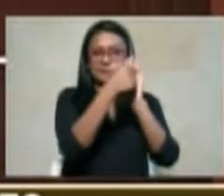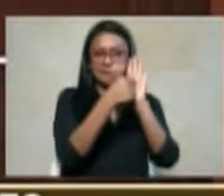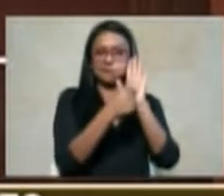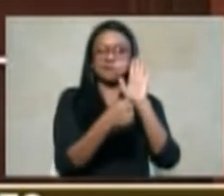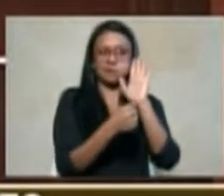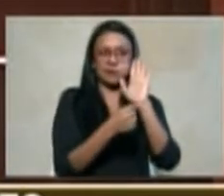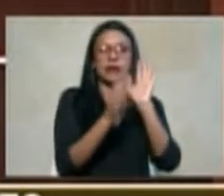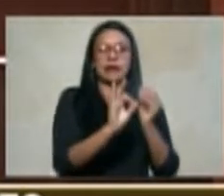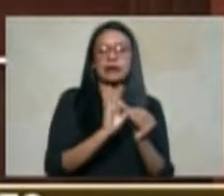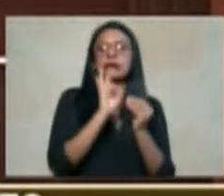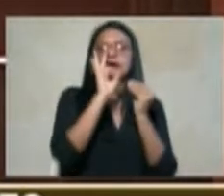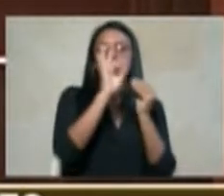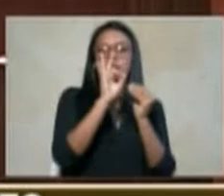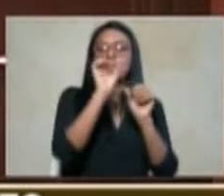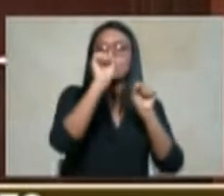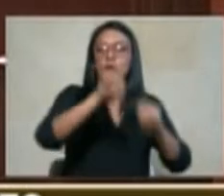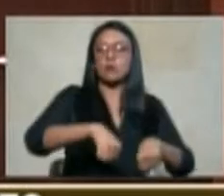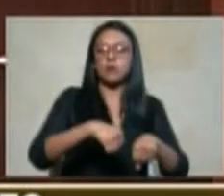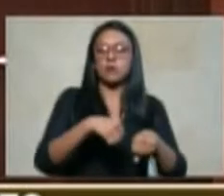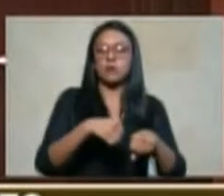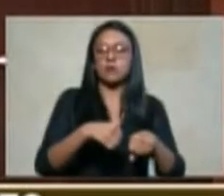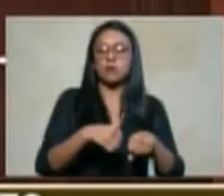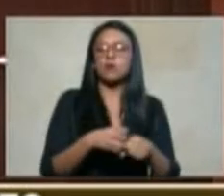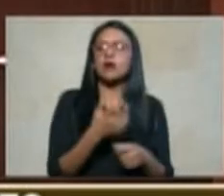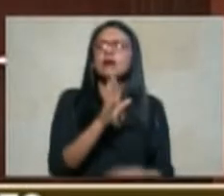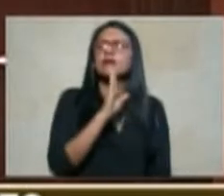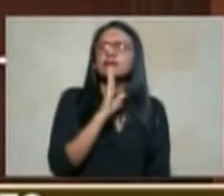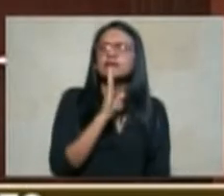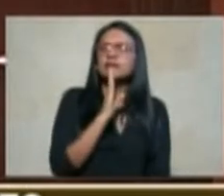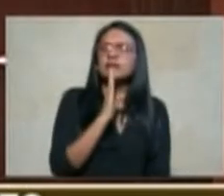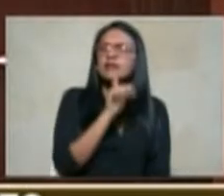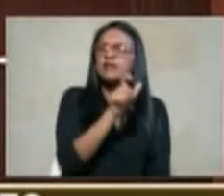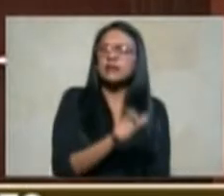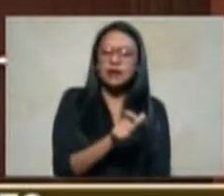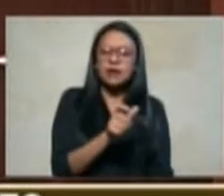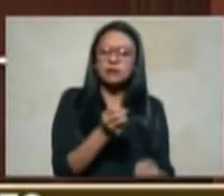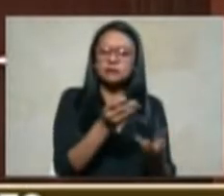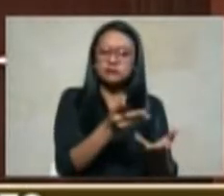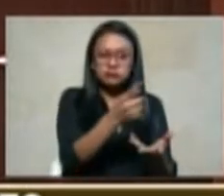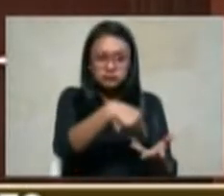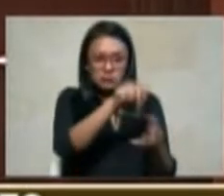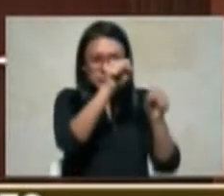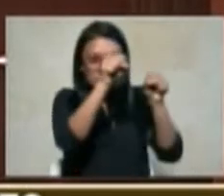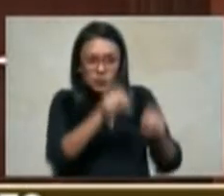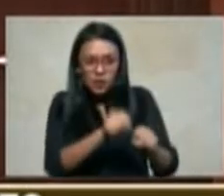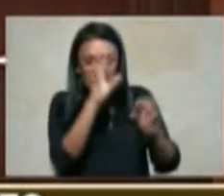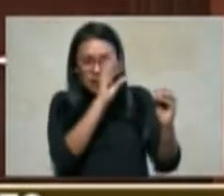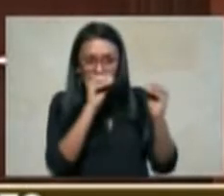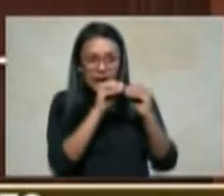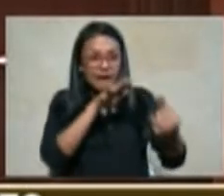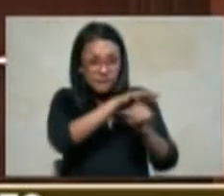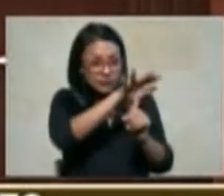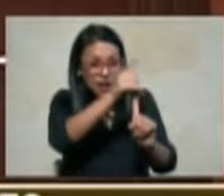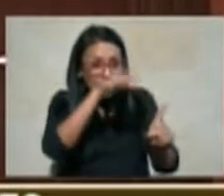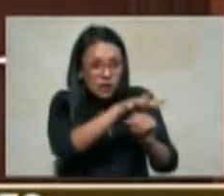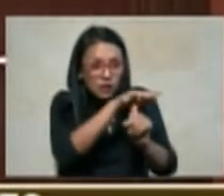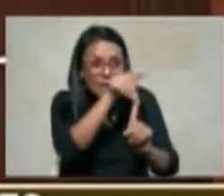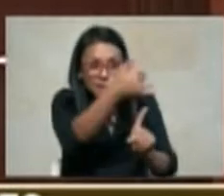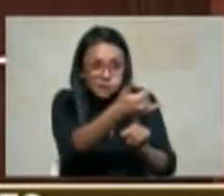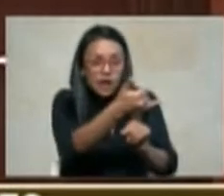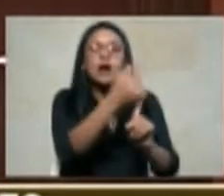a quien pueda llegar a considerarse afectado la garantía de sus derechos